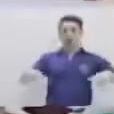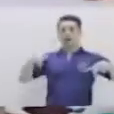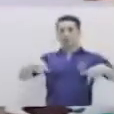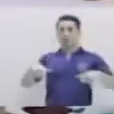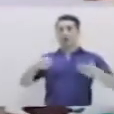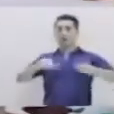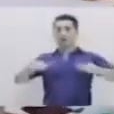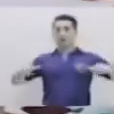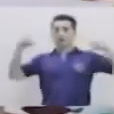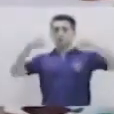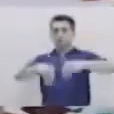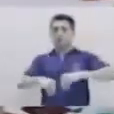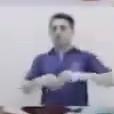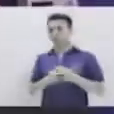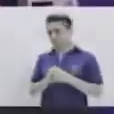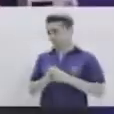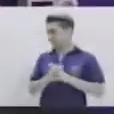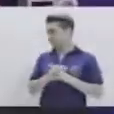el agua.